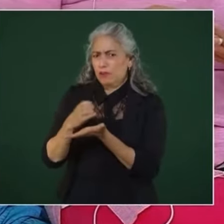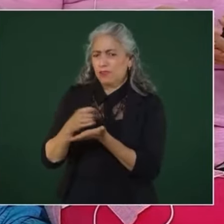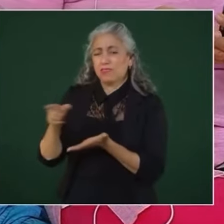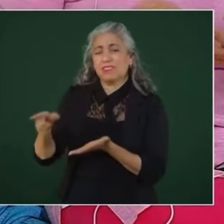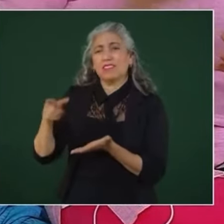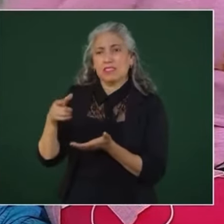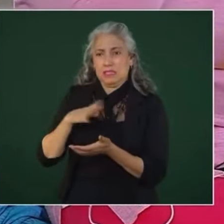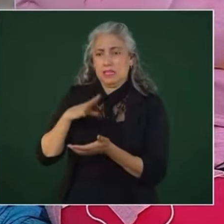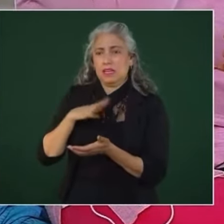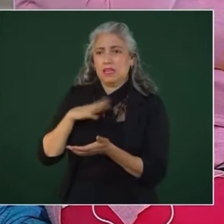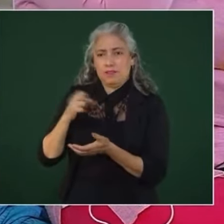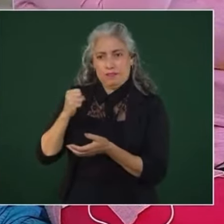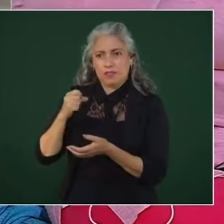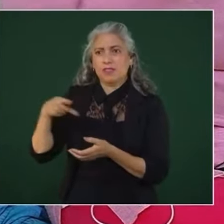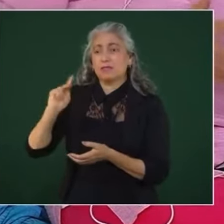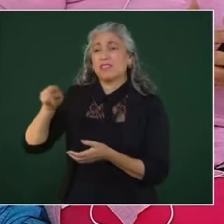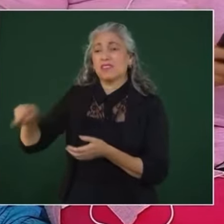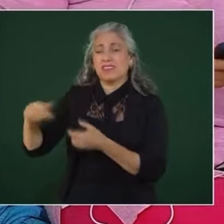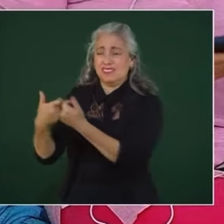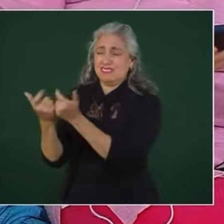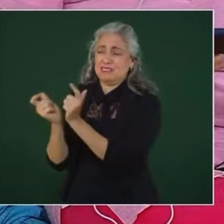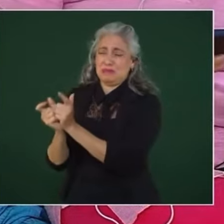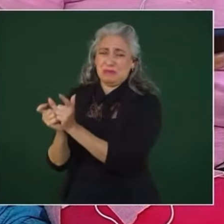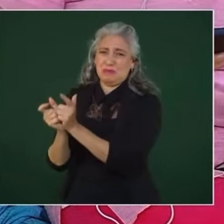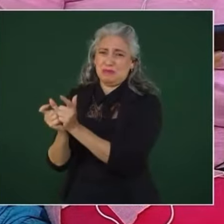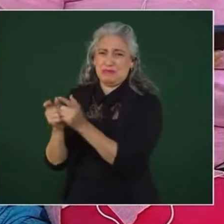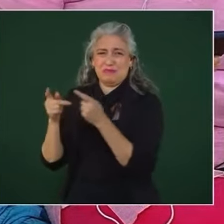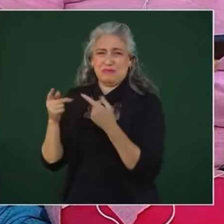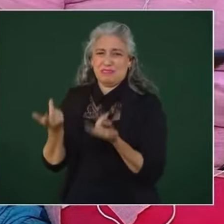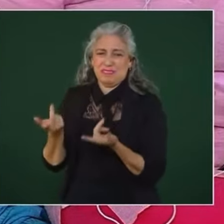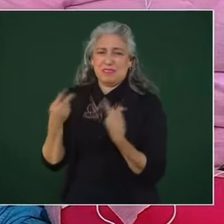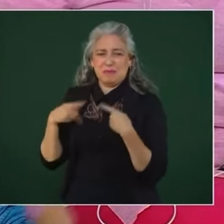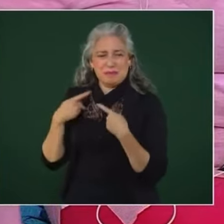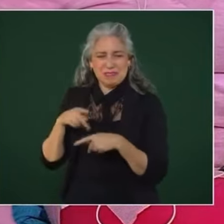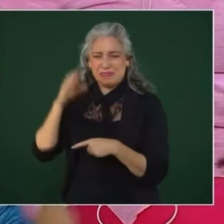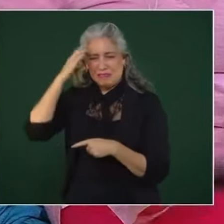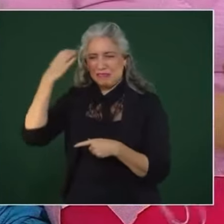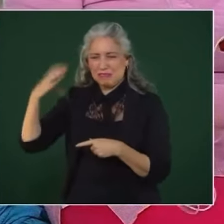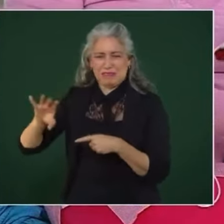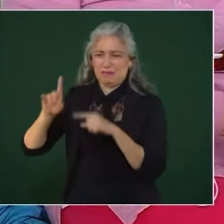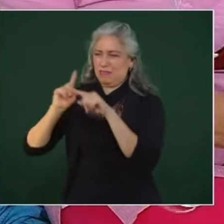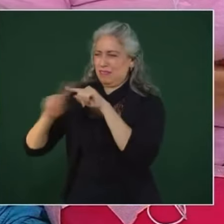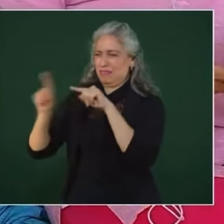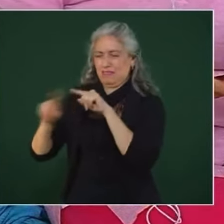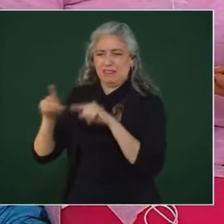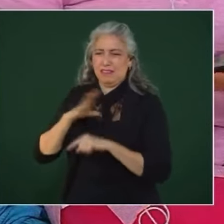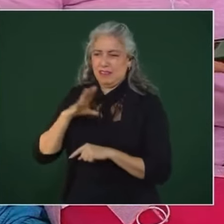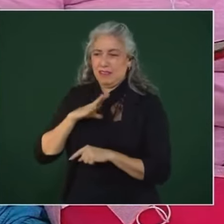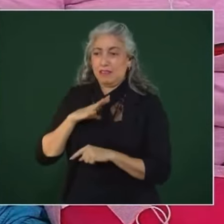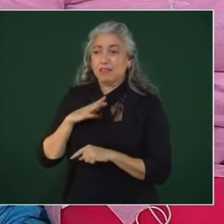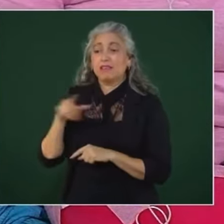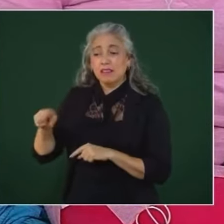delincuencia y enfrentamientos armados entre grupos delincuenciales? La comunidad está cerrando negocios, está siendo despojada de sus ranchos, de sus